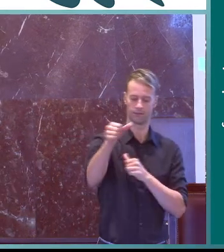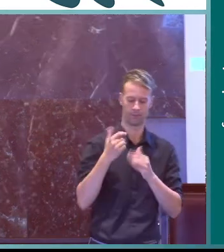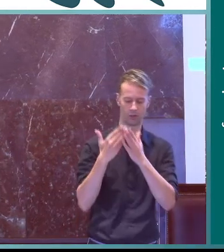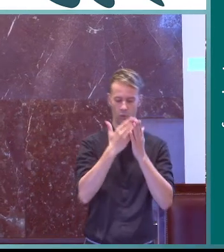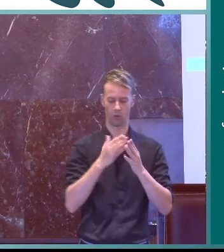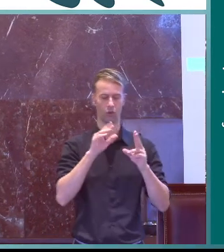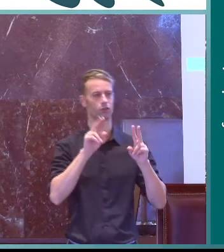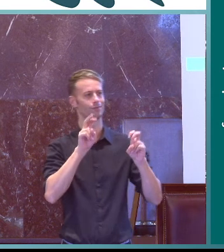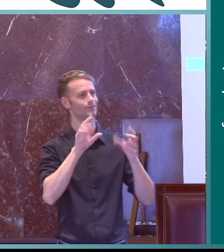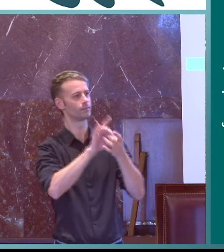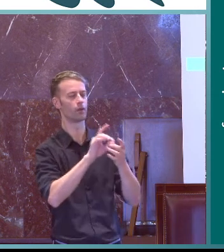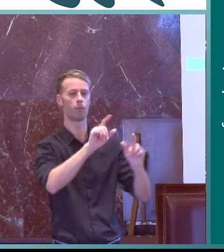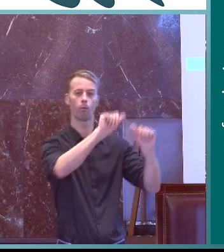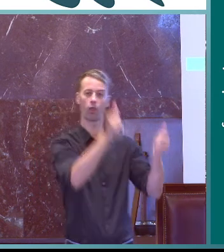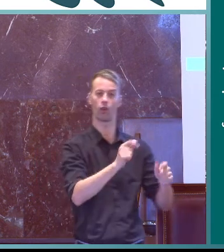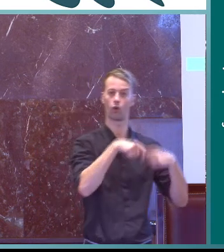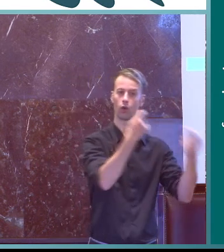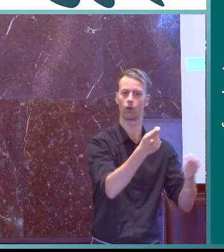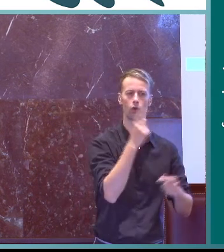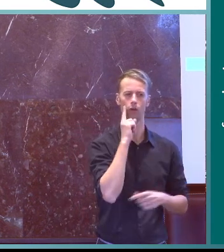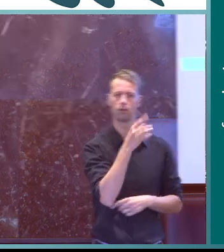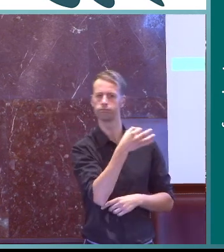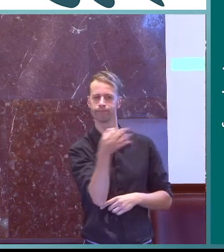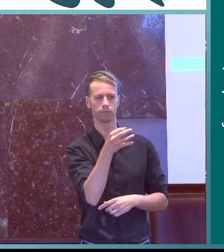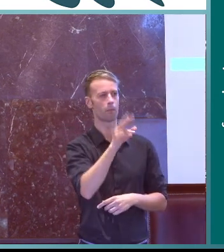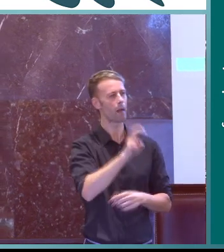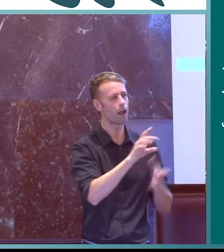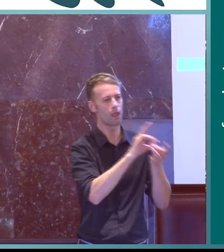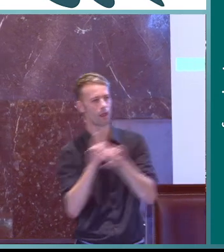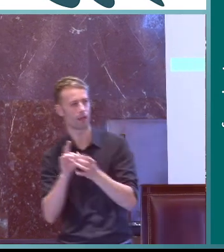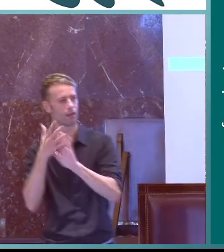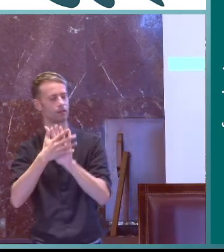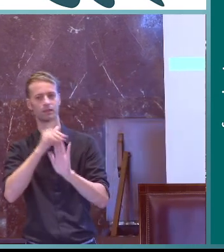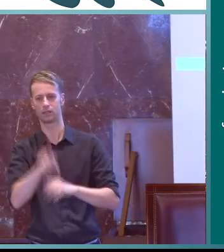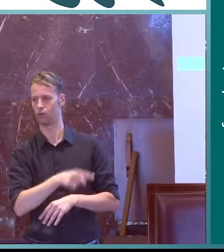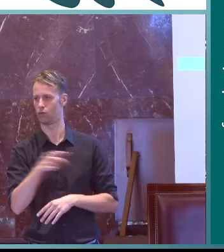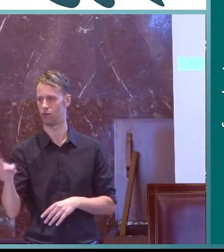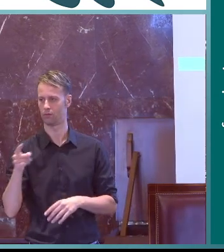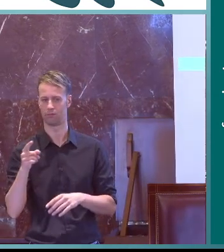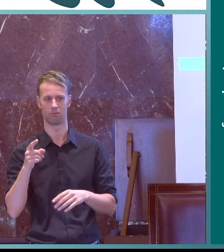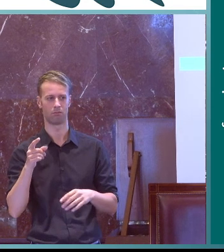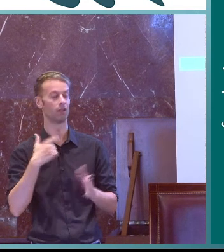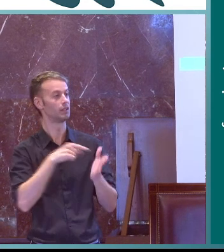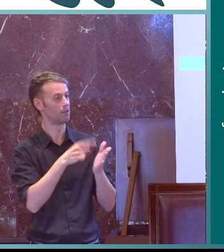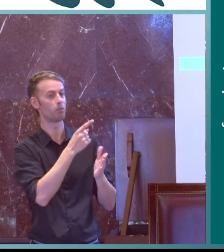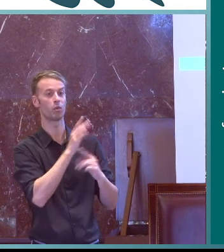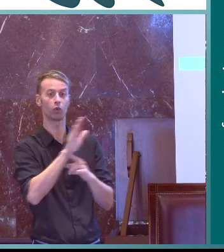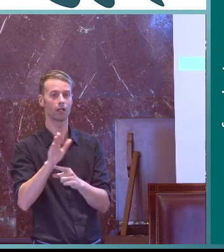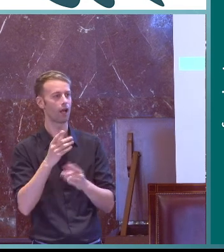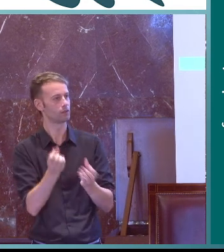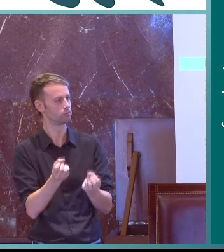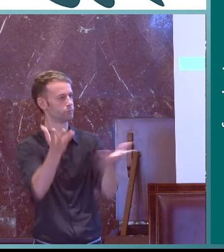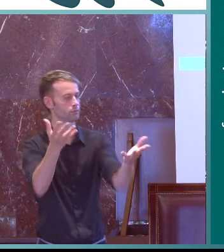la primera la es intentar iniciar estudios para saber si el modelo ecológico realmente es